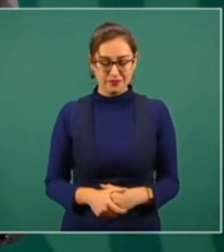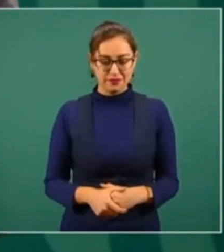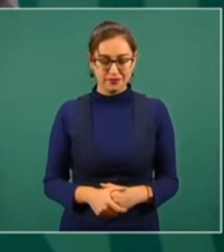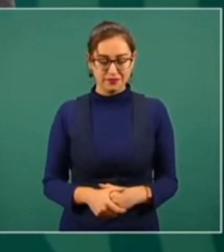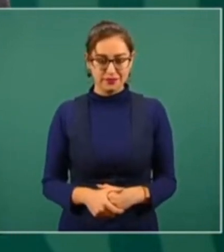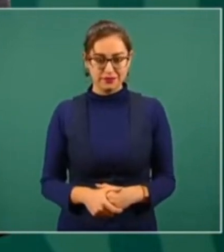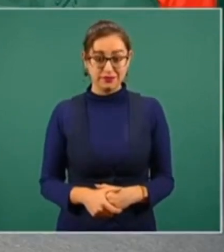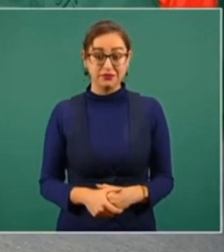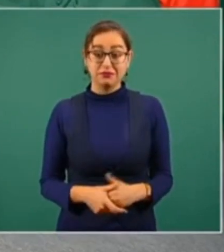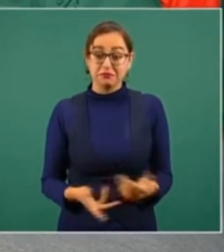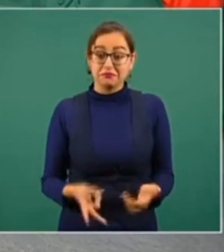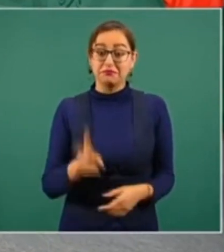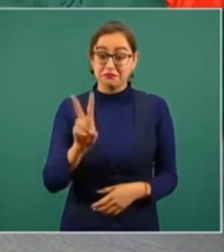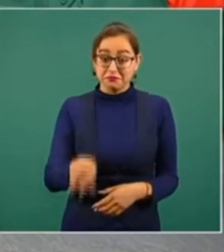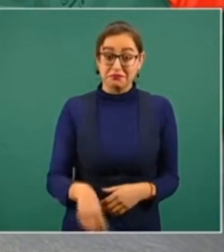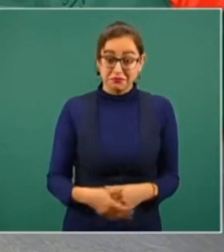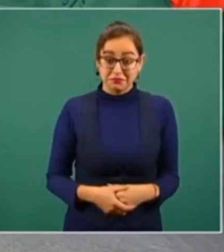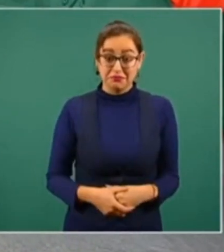Pues así es,